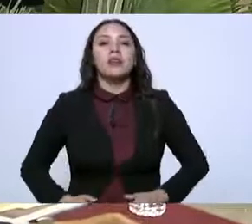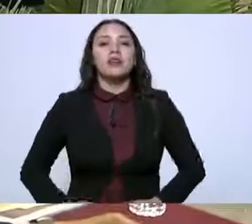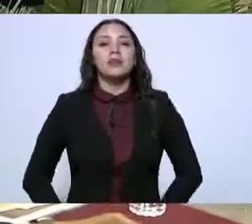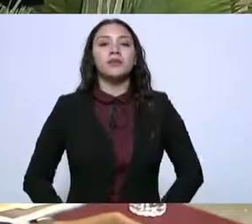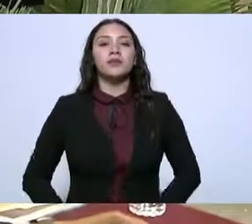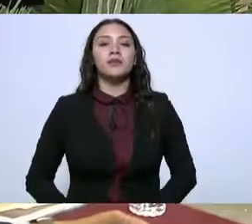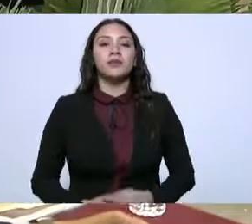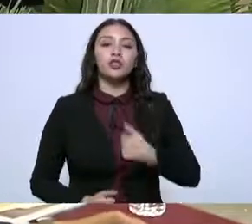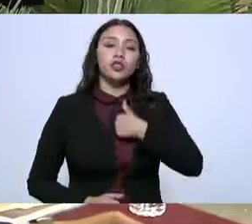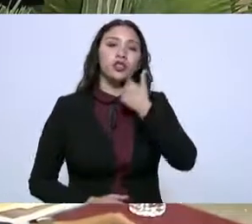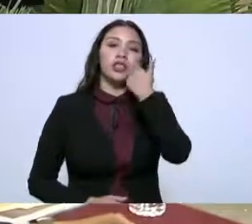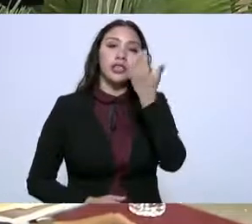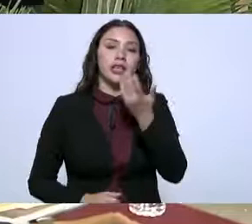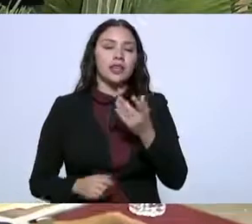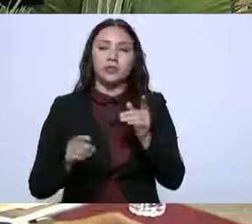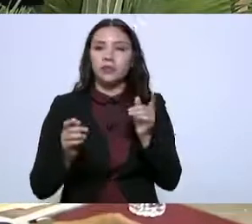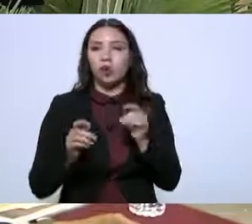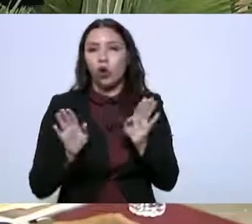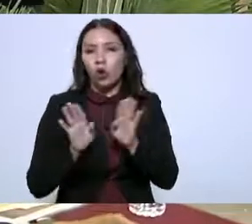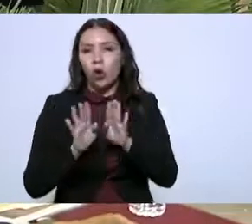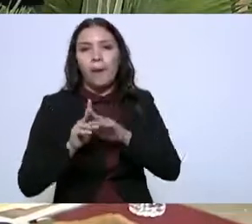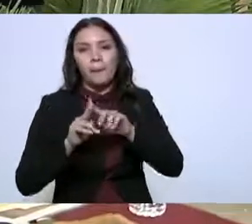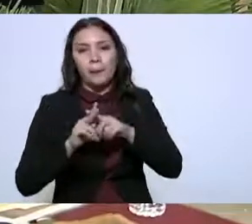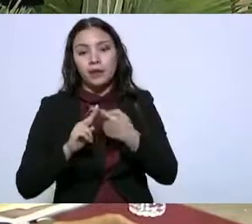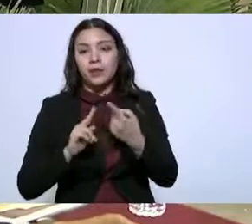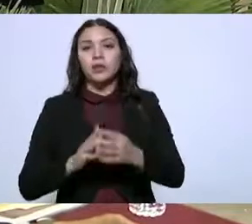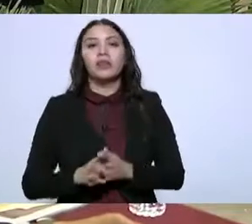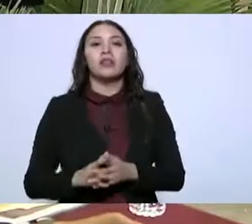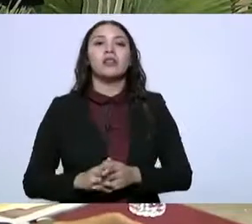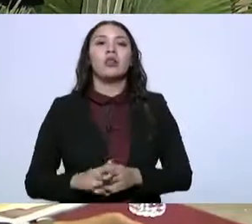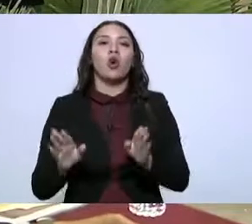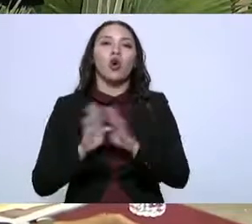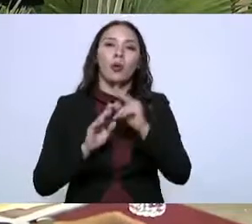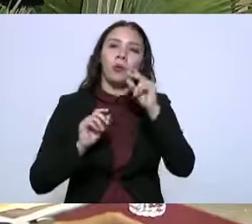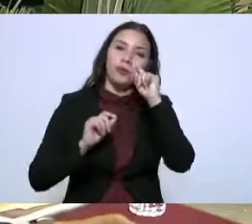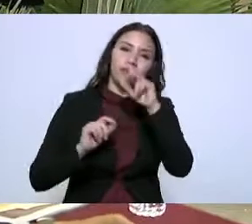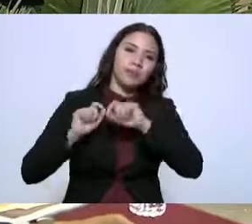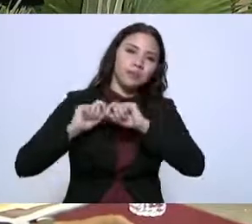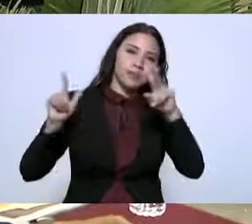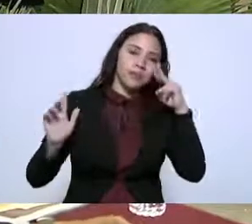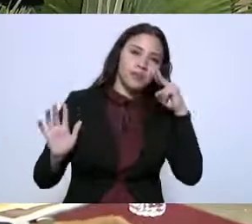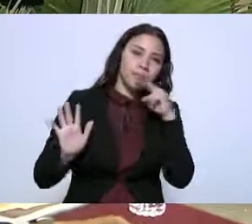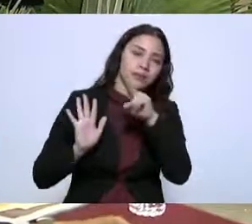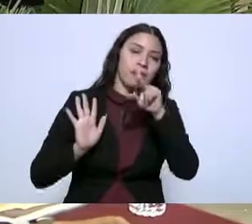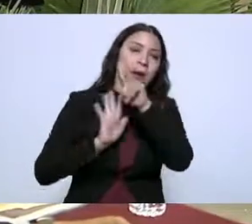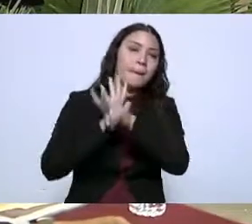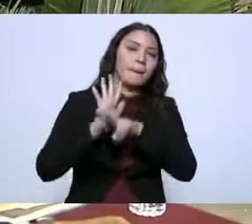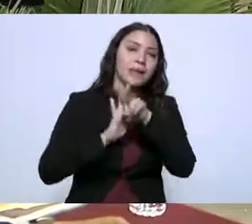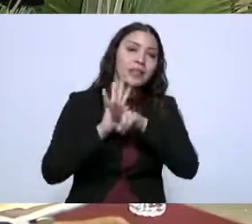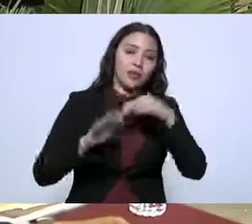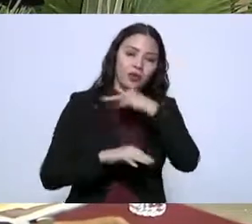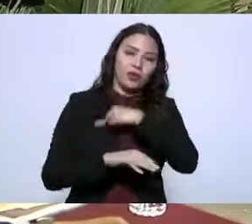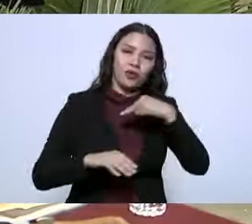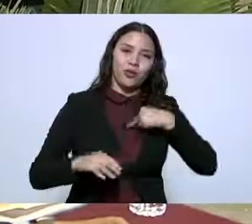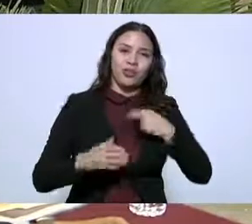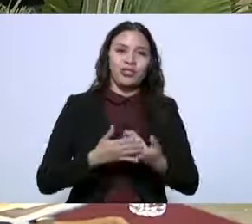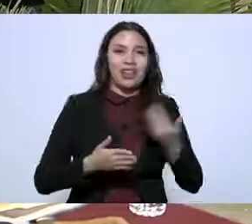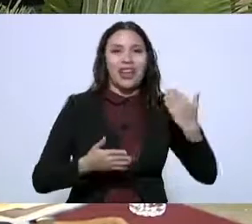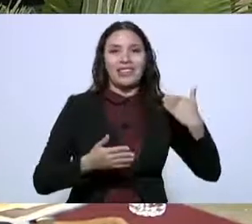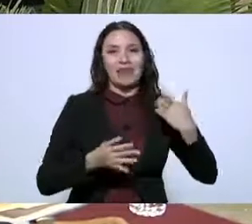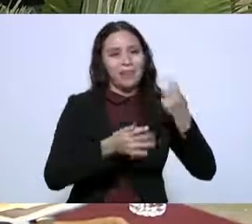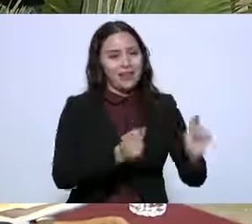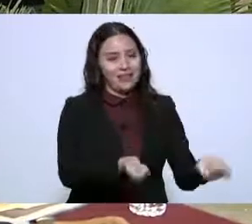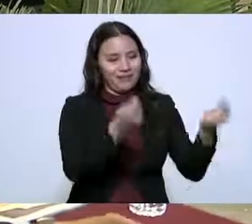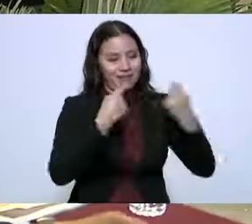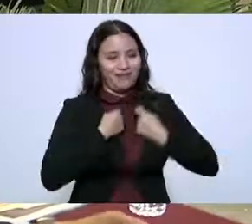quisiera iniciar si me lo permite presidente con un video que fuimos partícipes ahora en la reciente